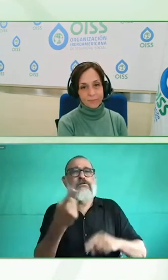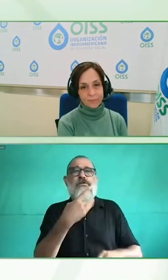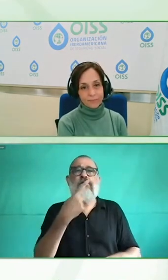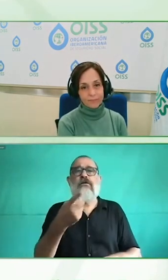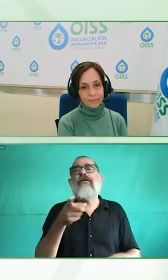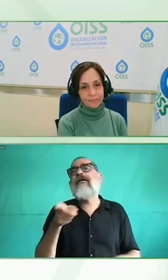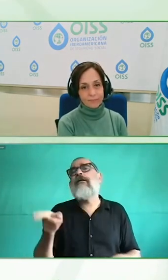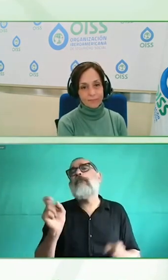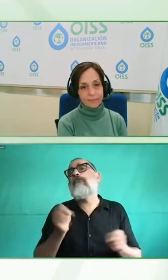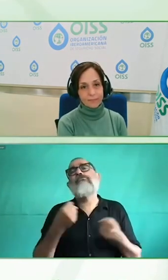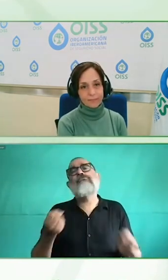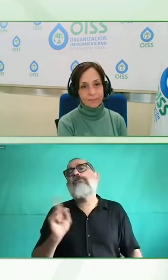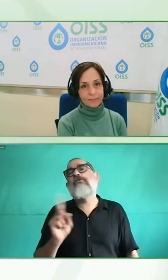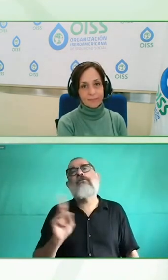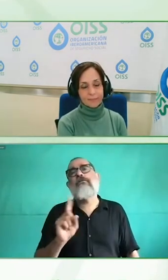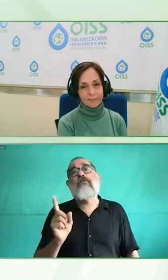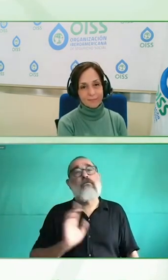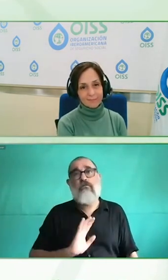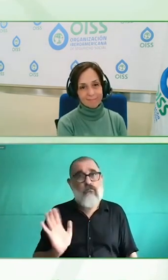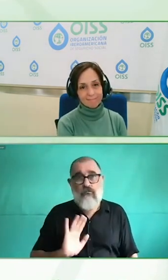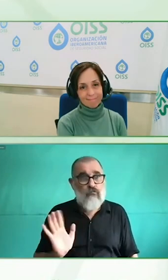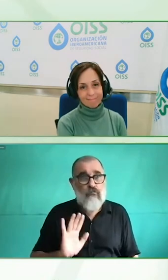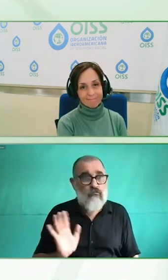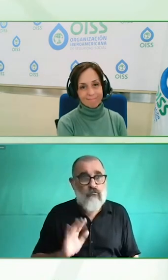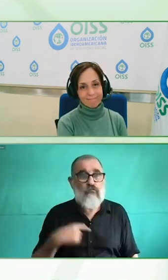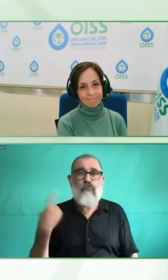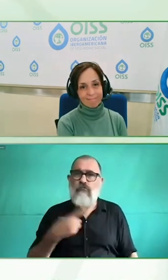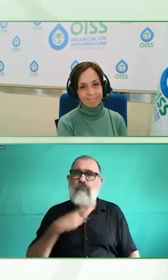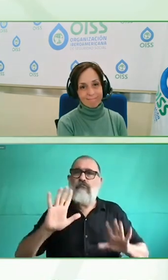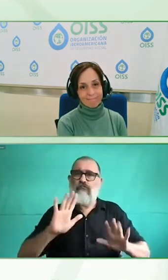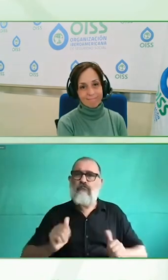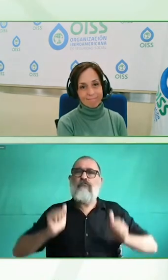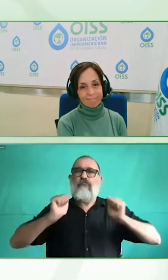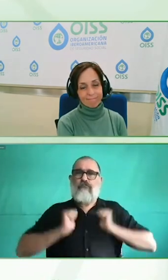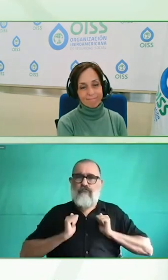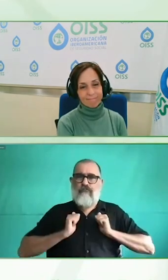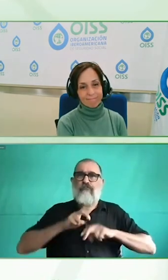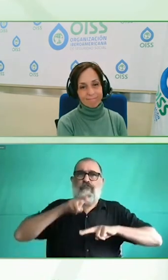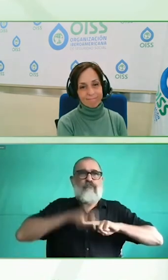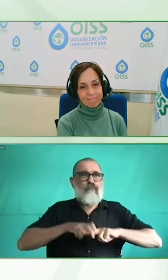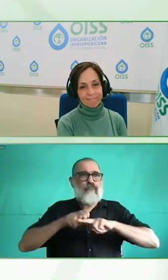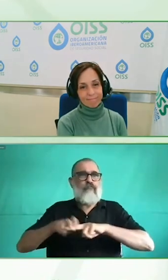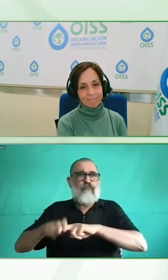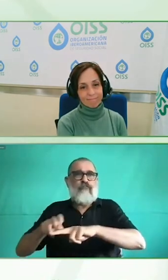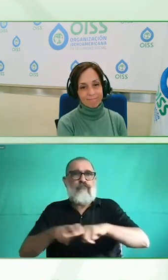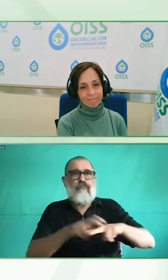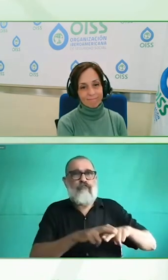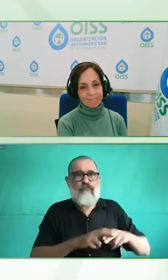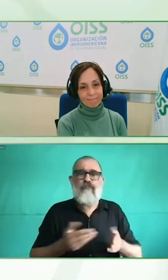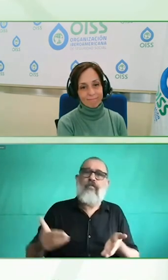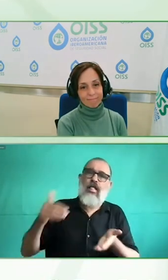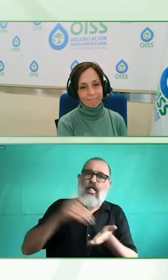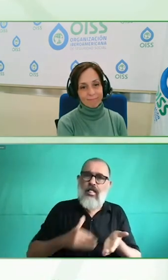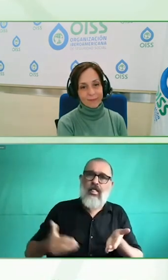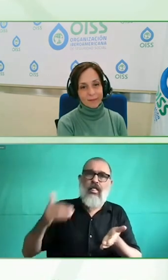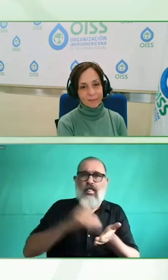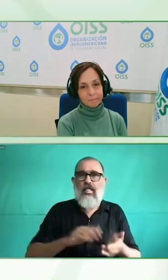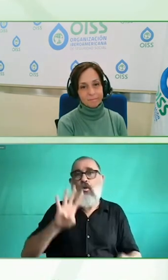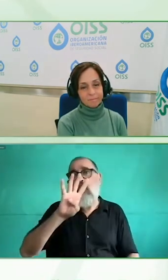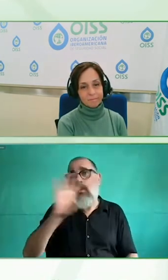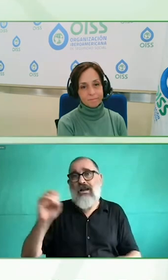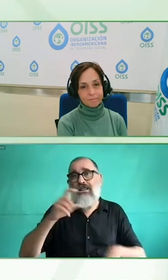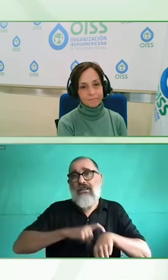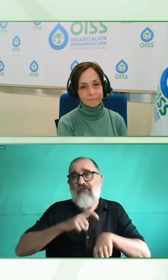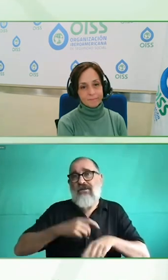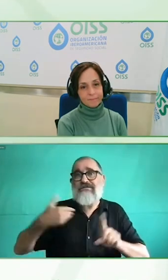ido por el camino equivocado desde luego creo que los números los números muestran que es rentable pero los números a veces no te acompañan a la primera y te tienen que